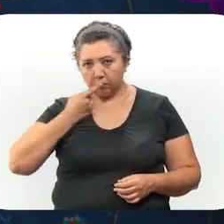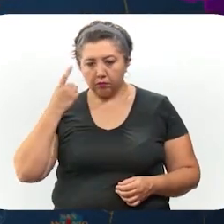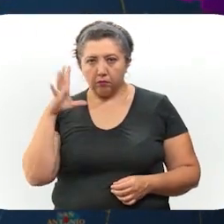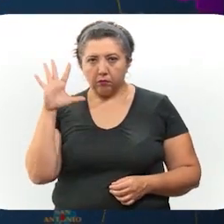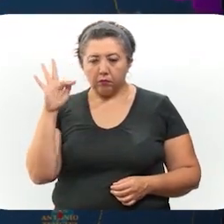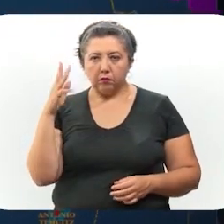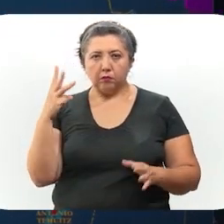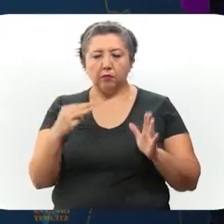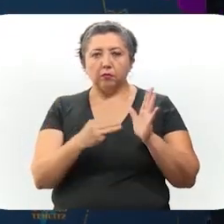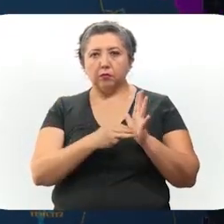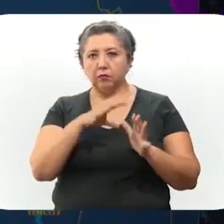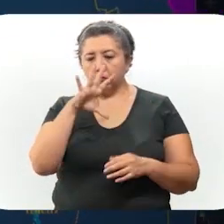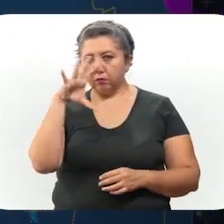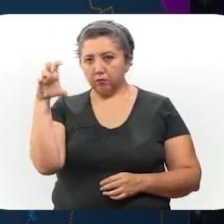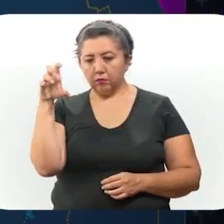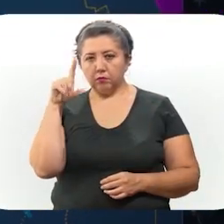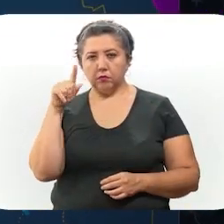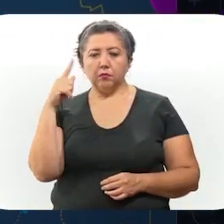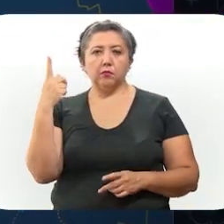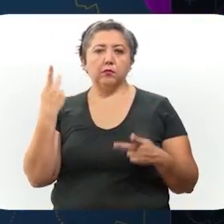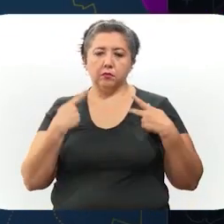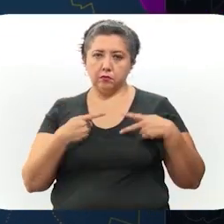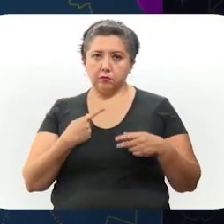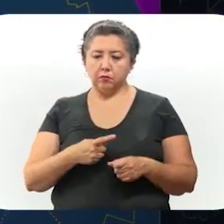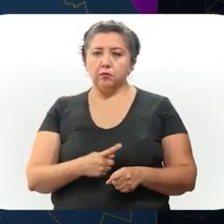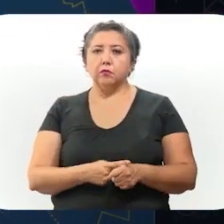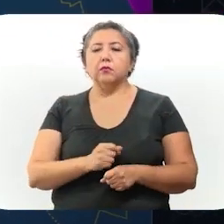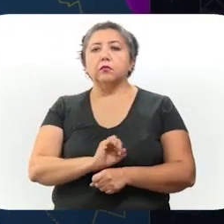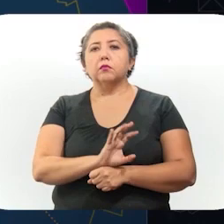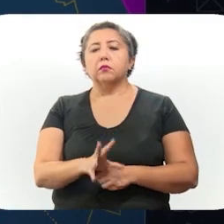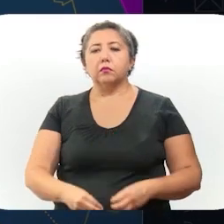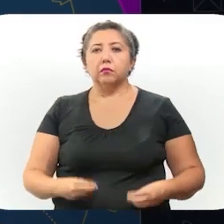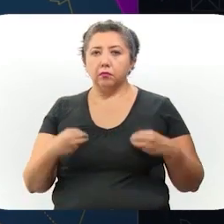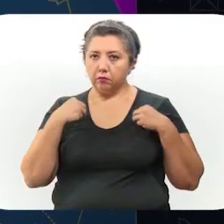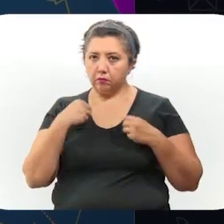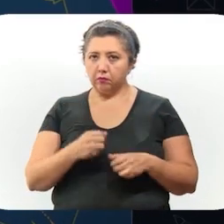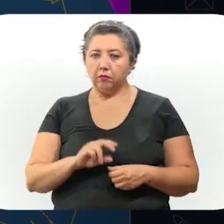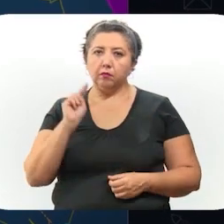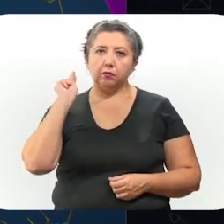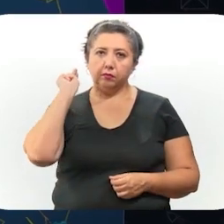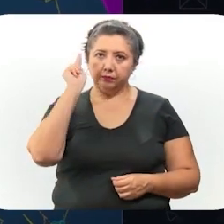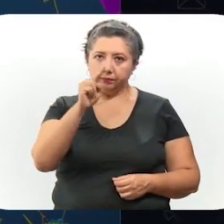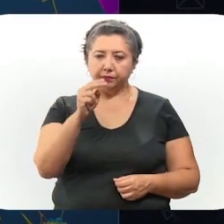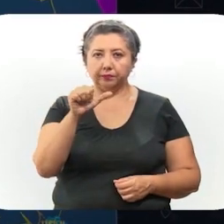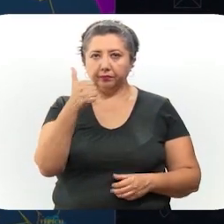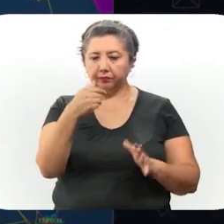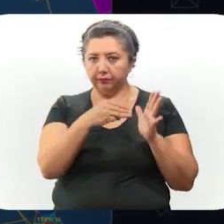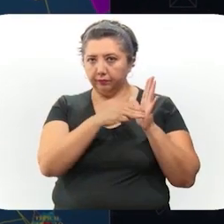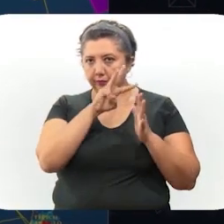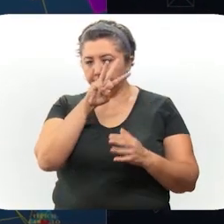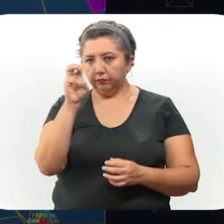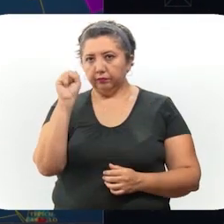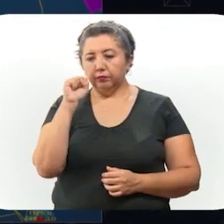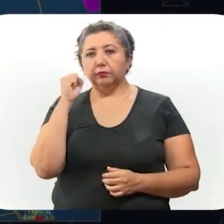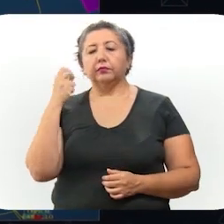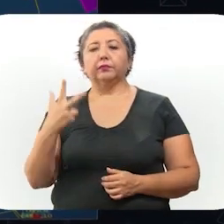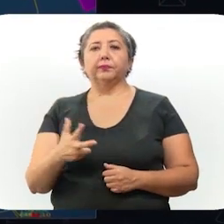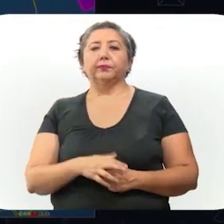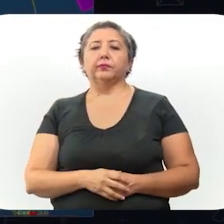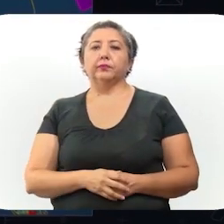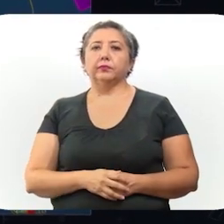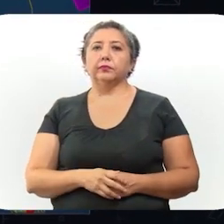43,571 personas contagiadas de coronavirus que viven en la zona norte 11,368,